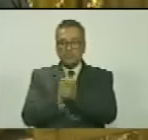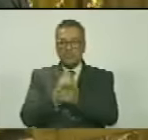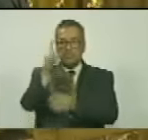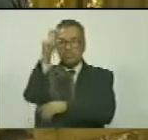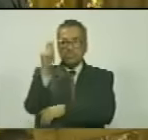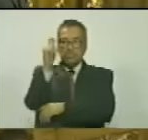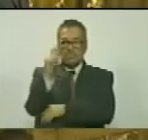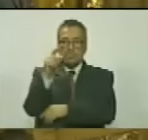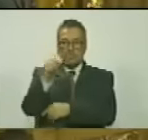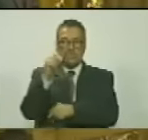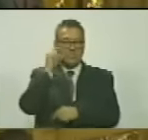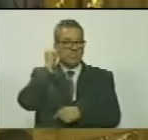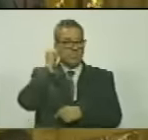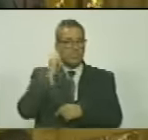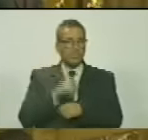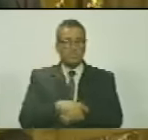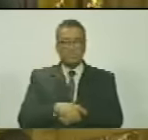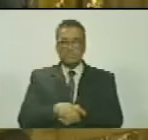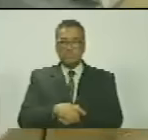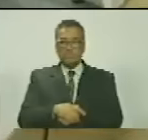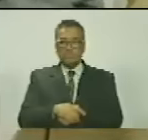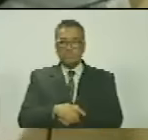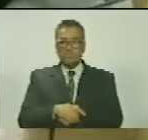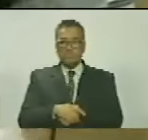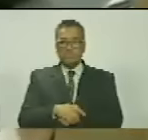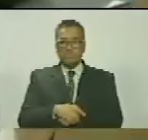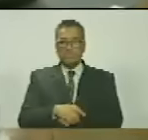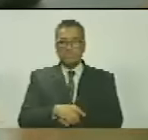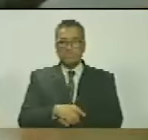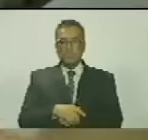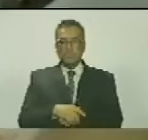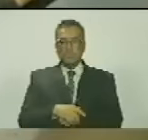parlamentarios colegas parlamentarias 2